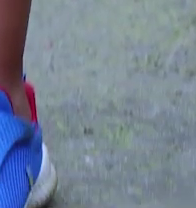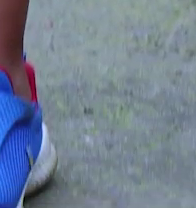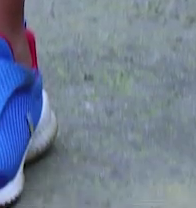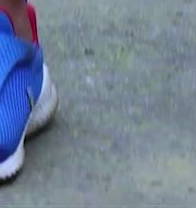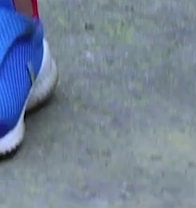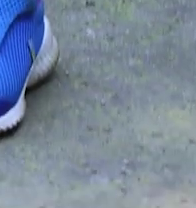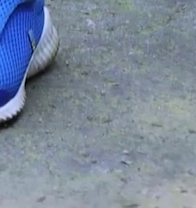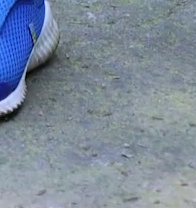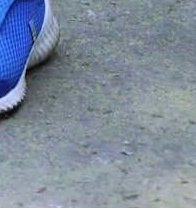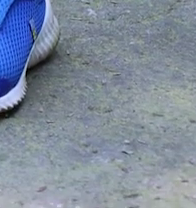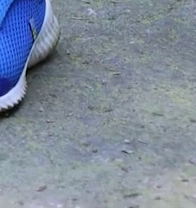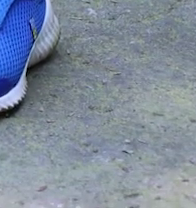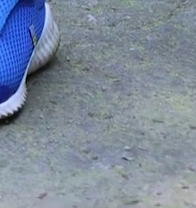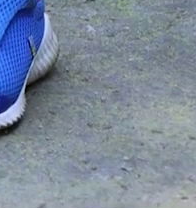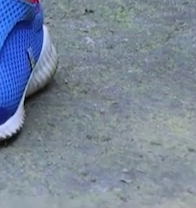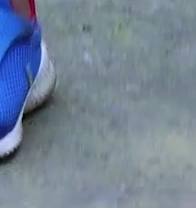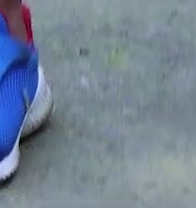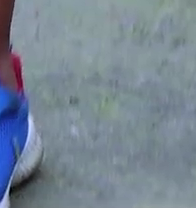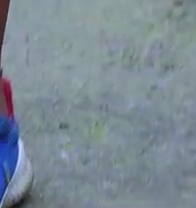respiramos, respira profundo.